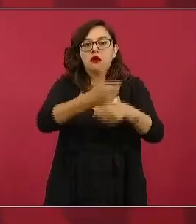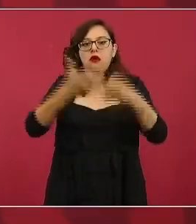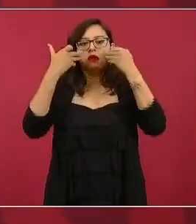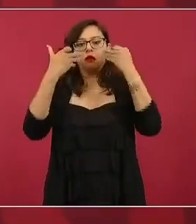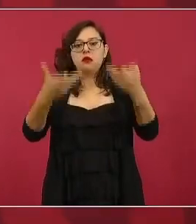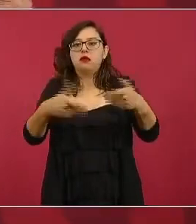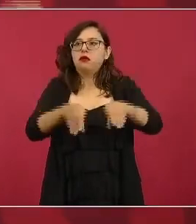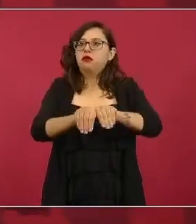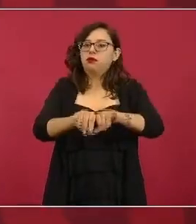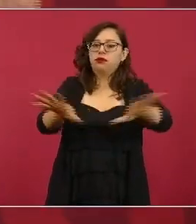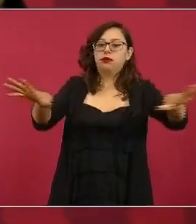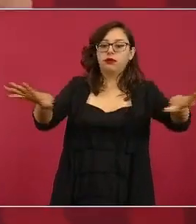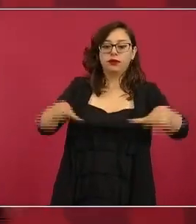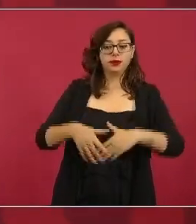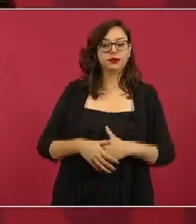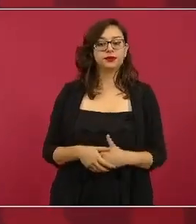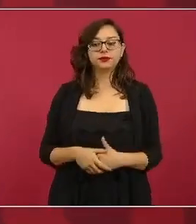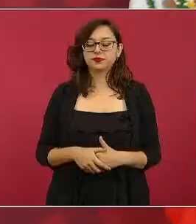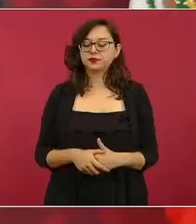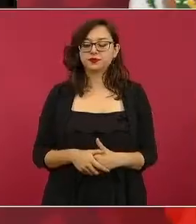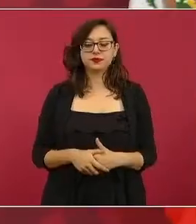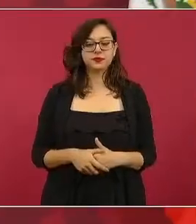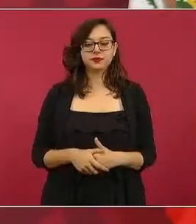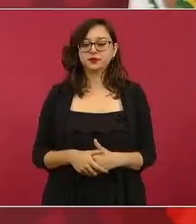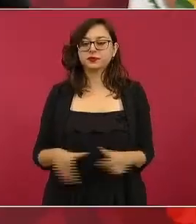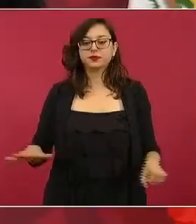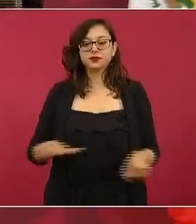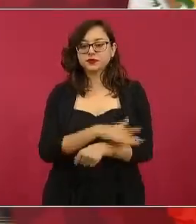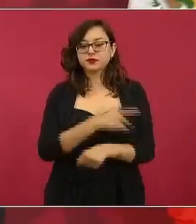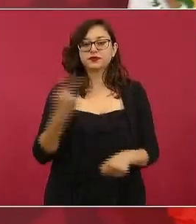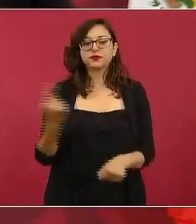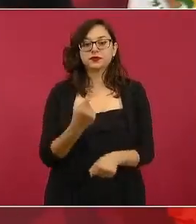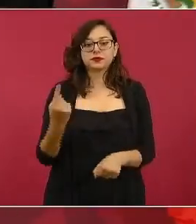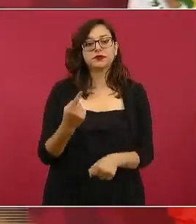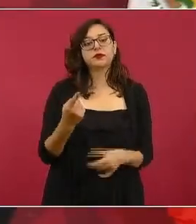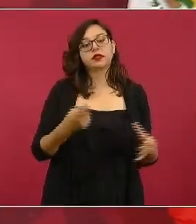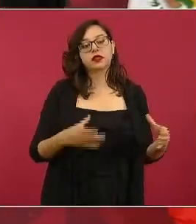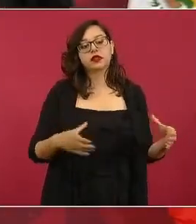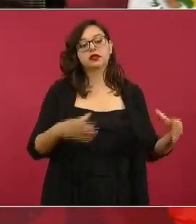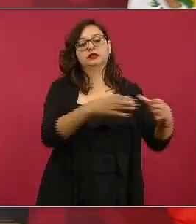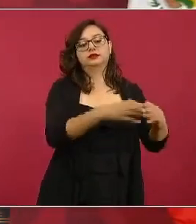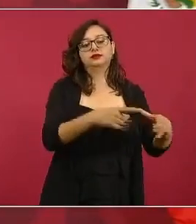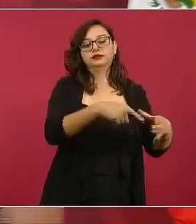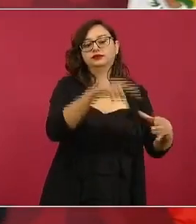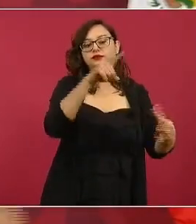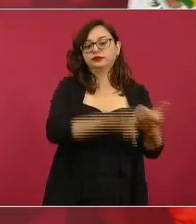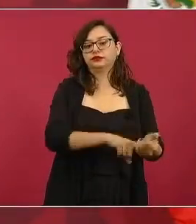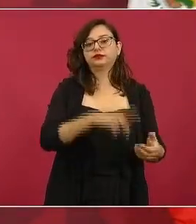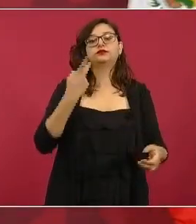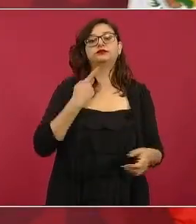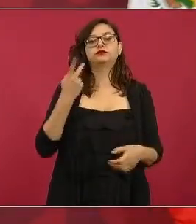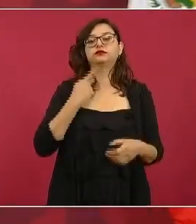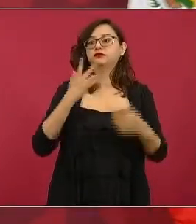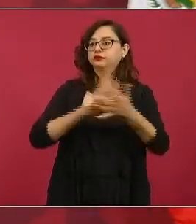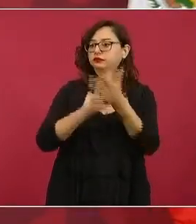porque no están de acuerdo con la transformación que estamos llevando a cabo